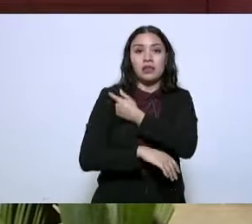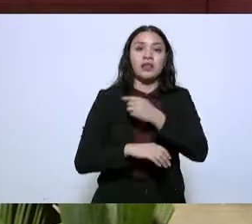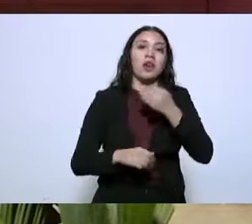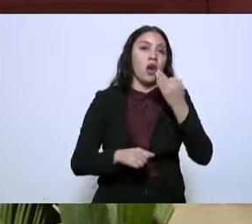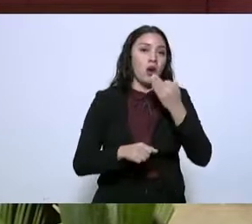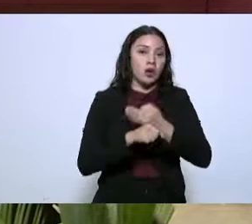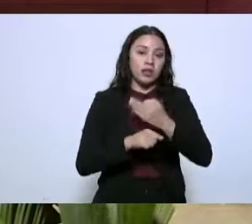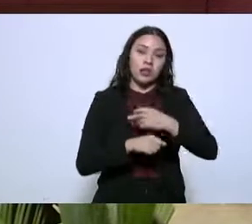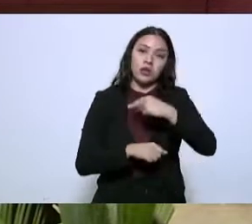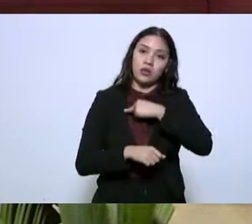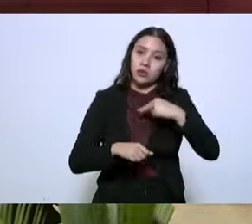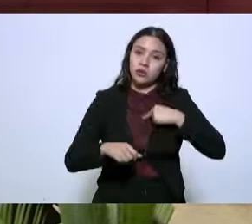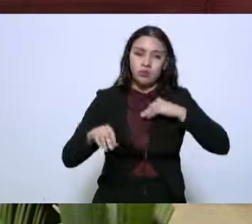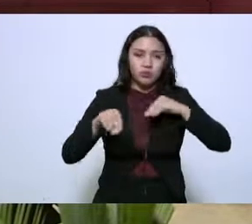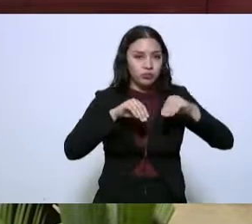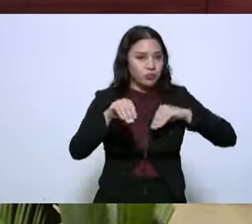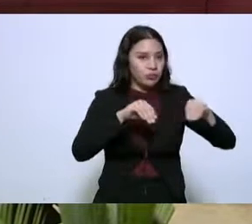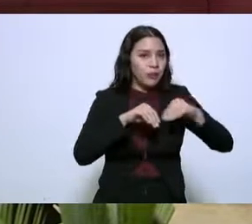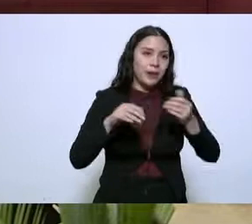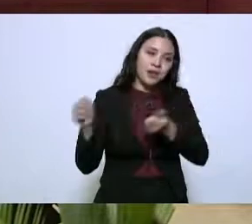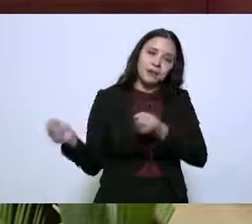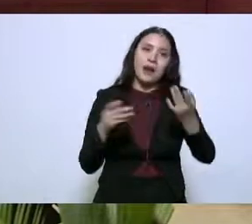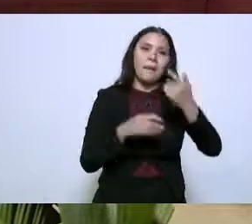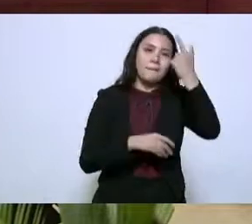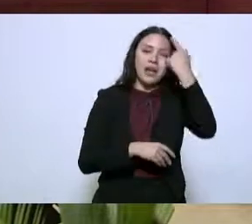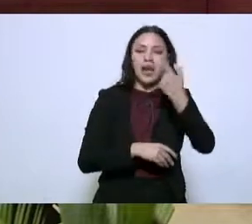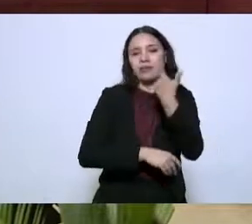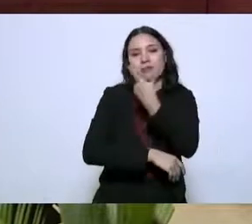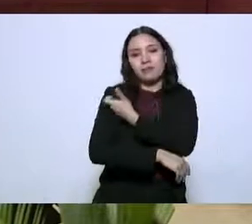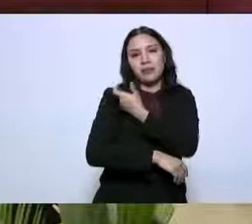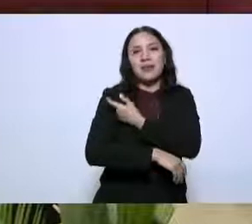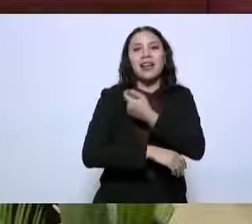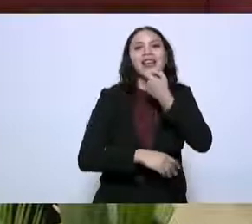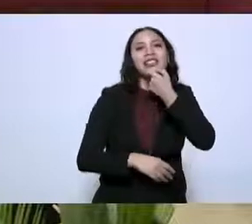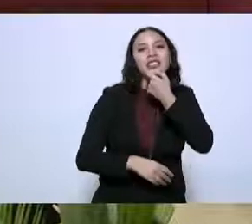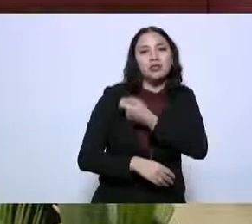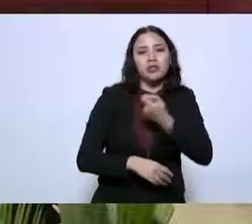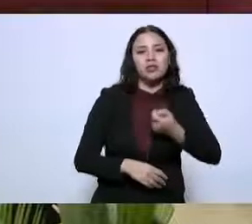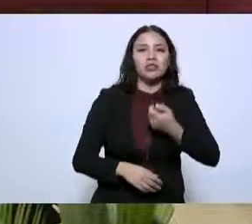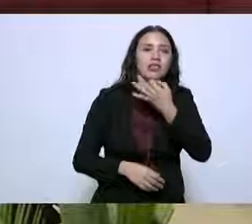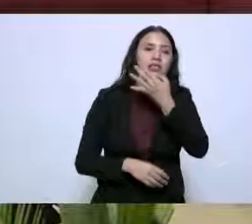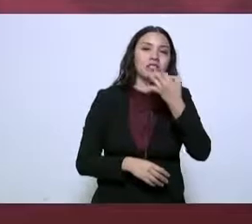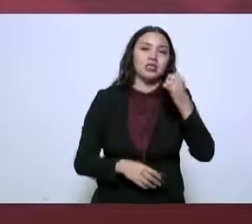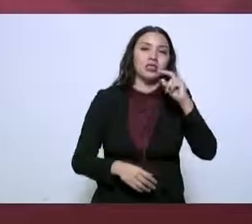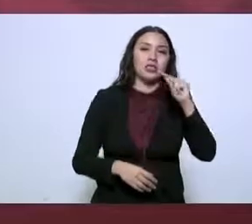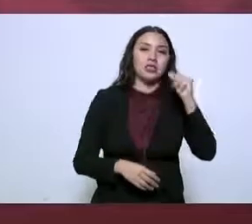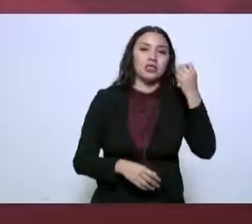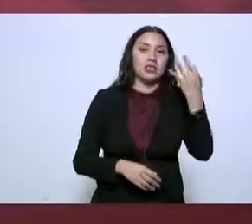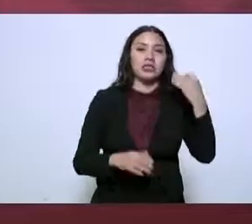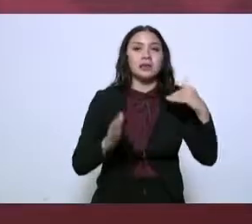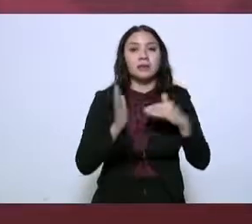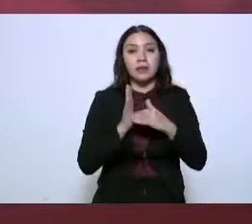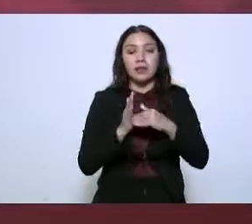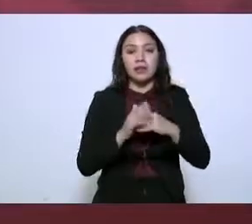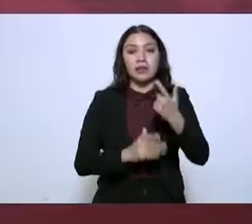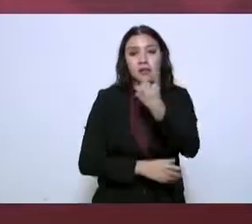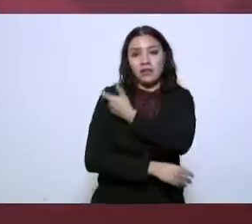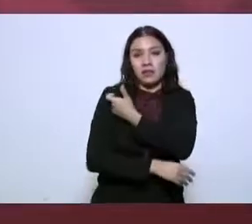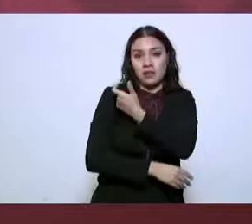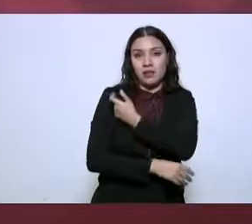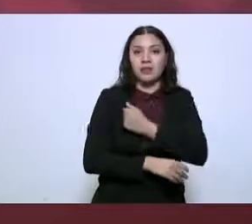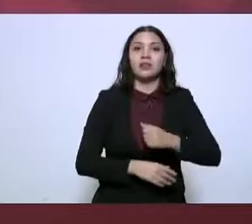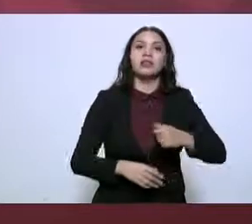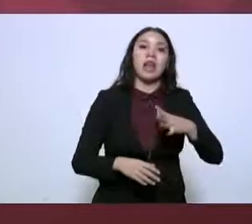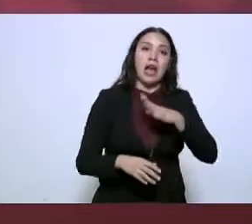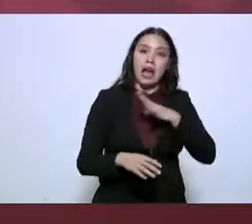el traslado de vacunas pediátricas, llevamos 383 mil 600 vacunas. Se han